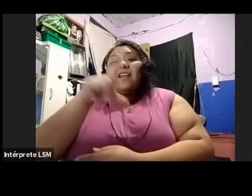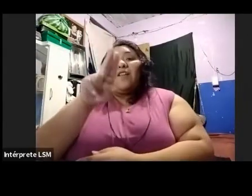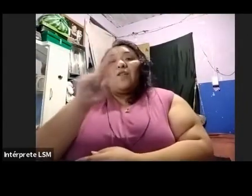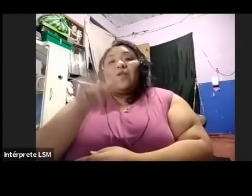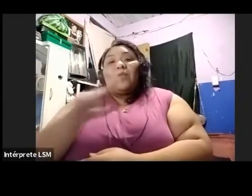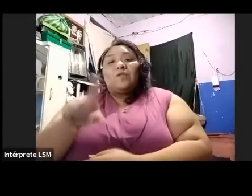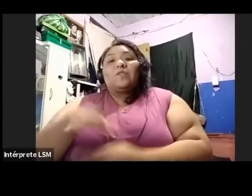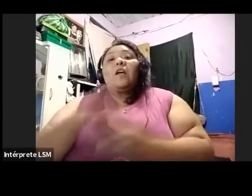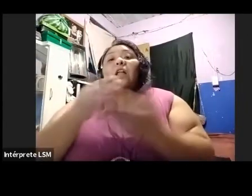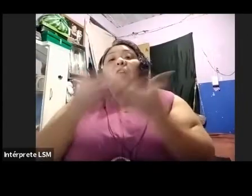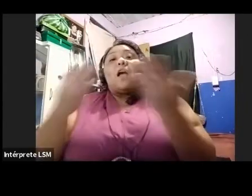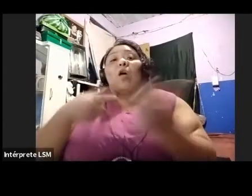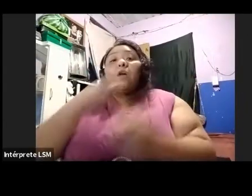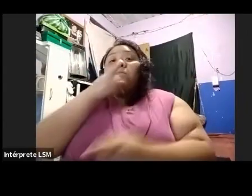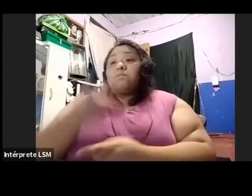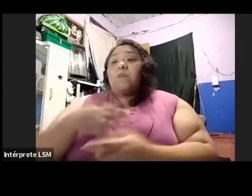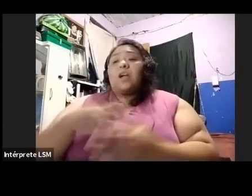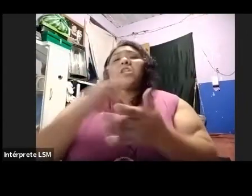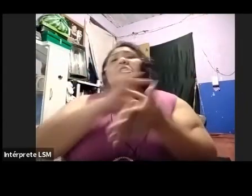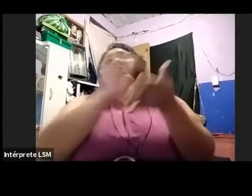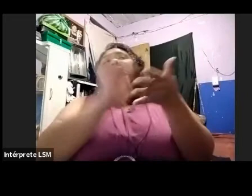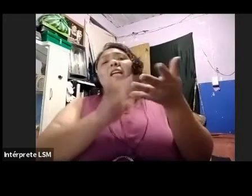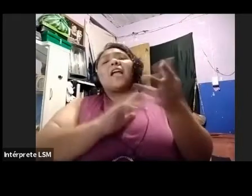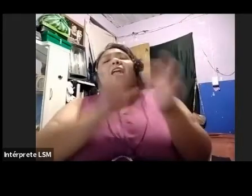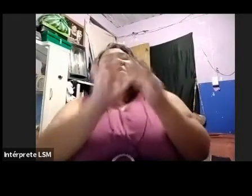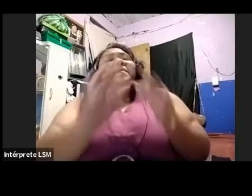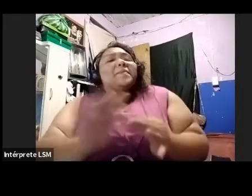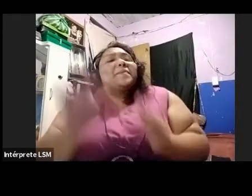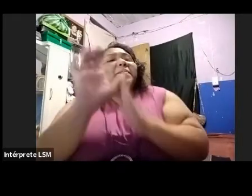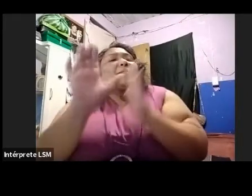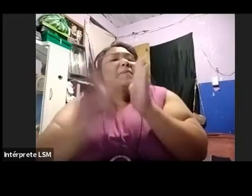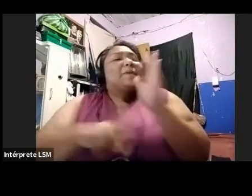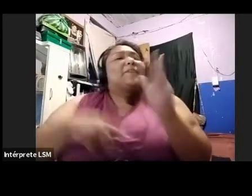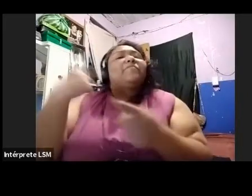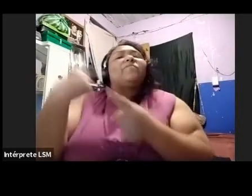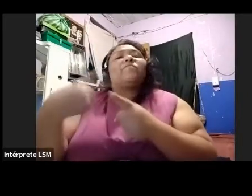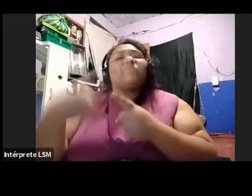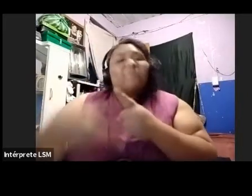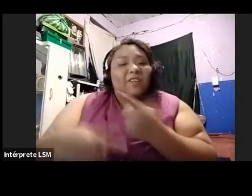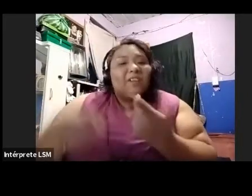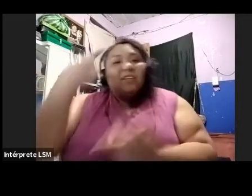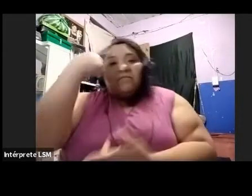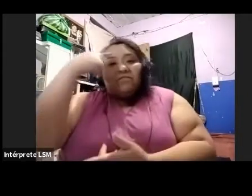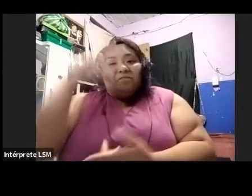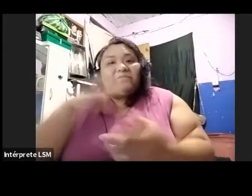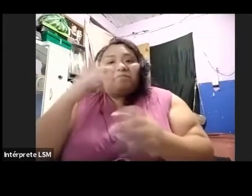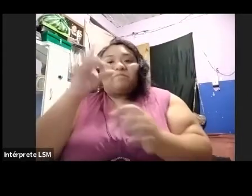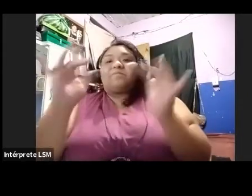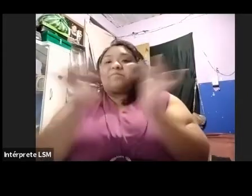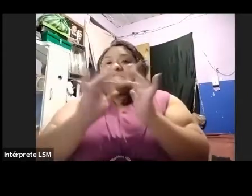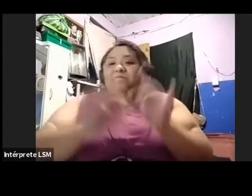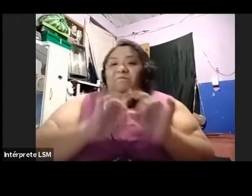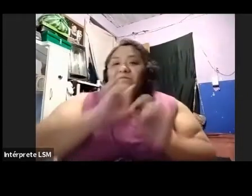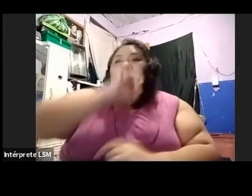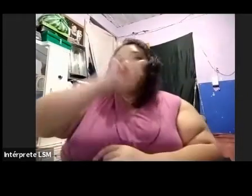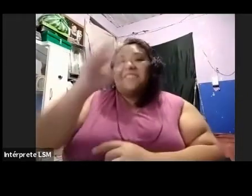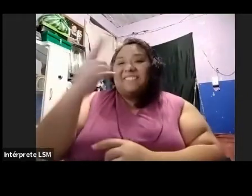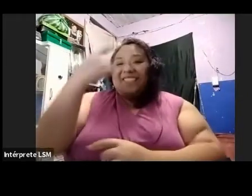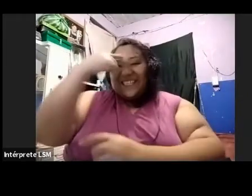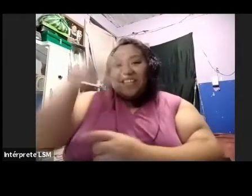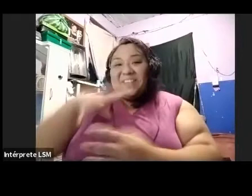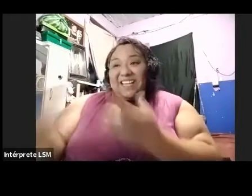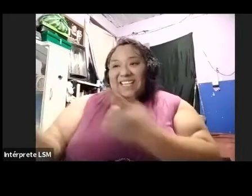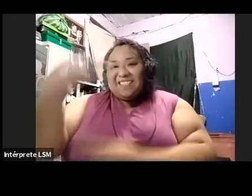leer un poquito de quién es ella, una pequeña semblanza y un mensaje por ahí también que nos compartió.